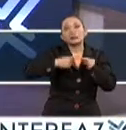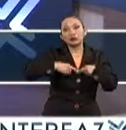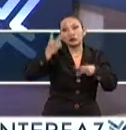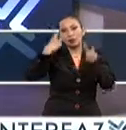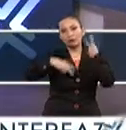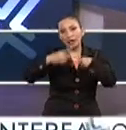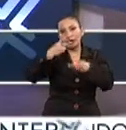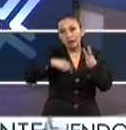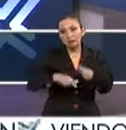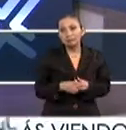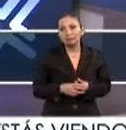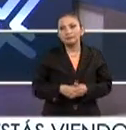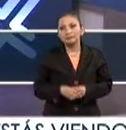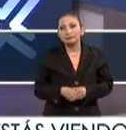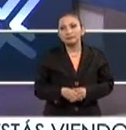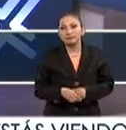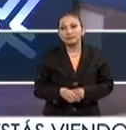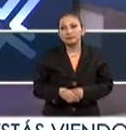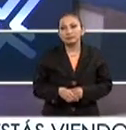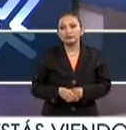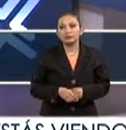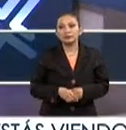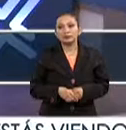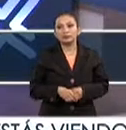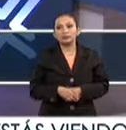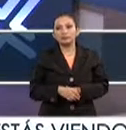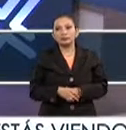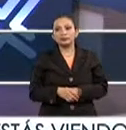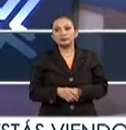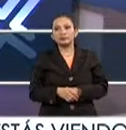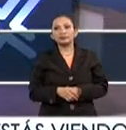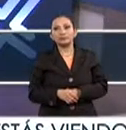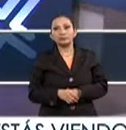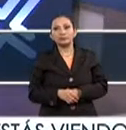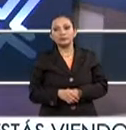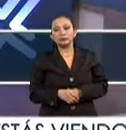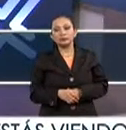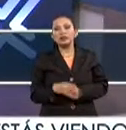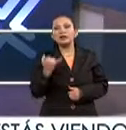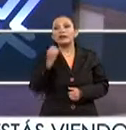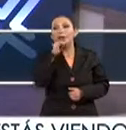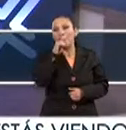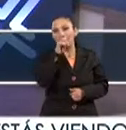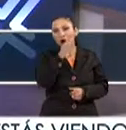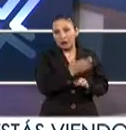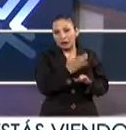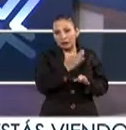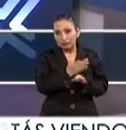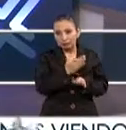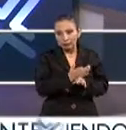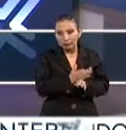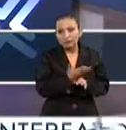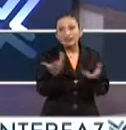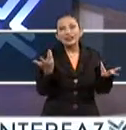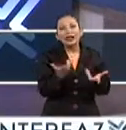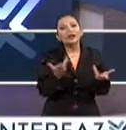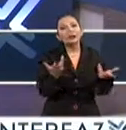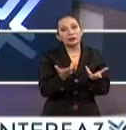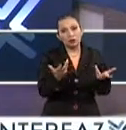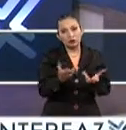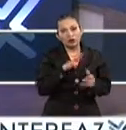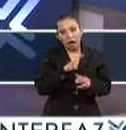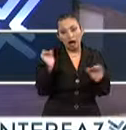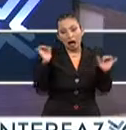lo que es el acervo. sin duda alguna, sin duda alguna. Precisamente en ese momento se está llevando a cabo